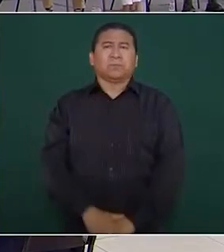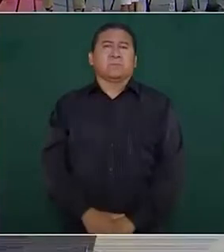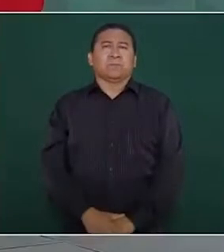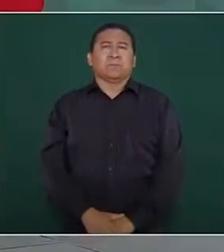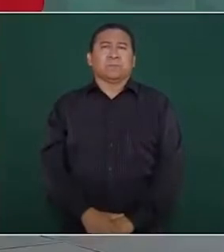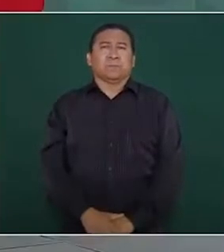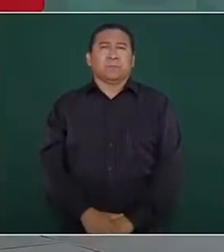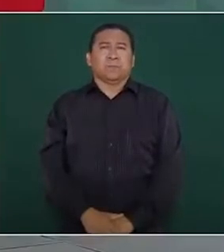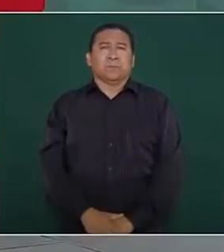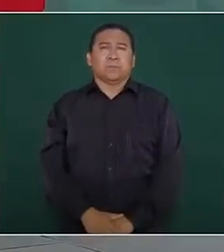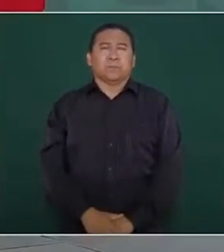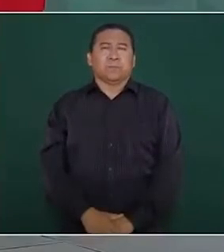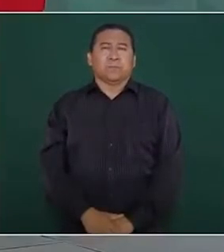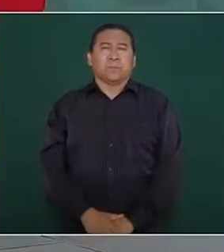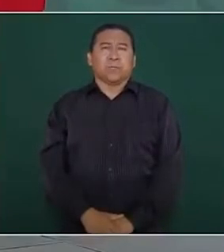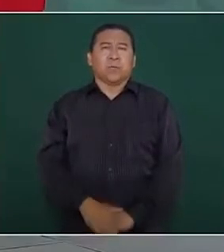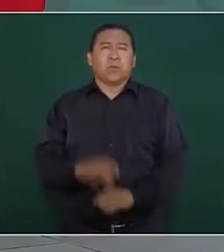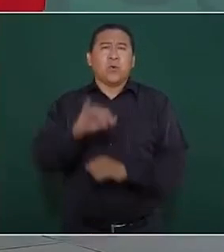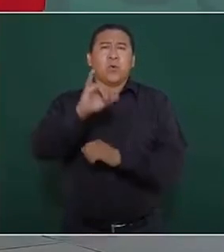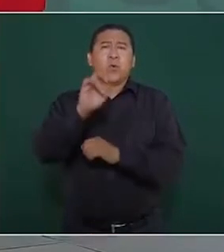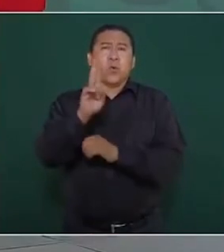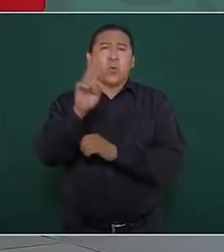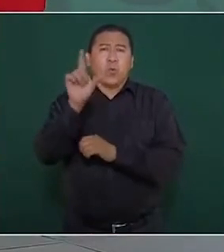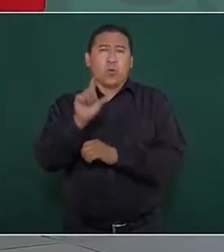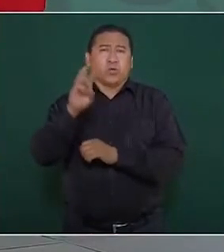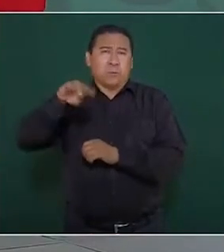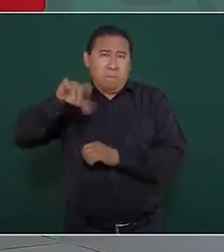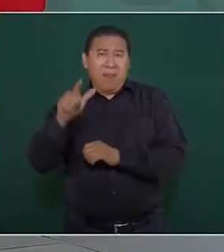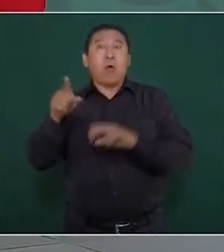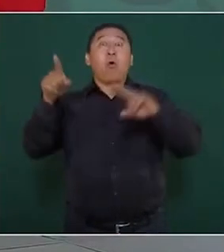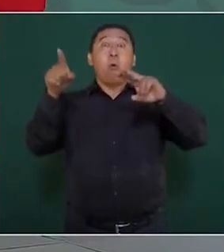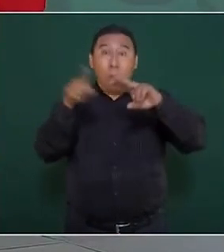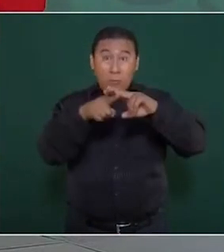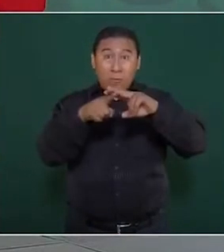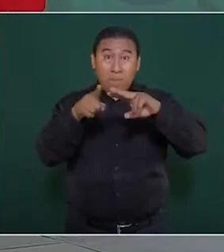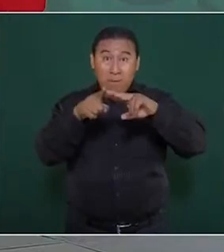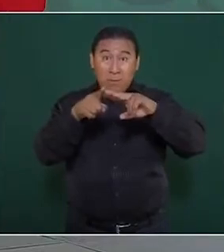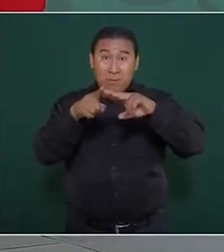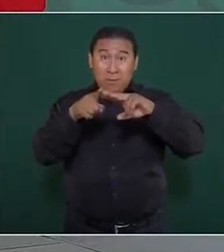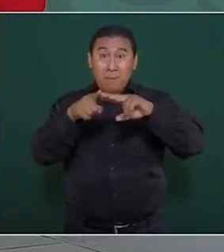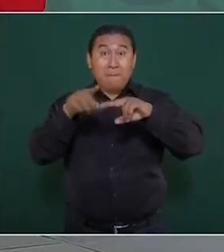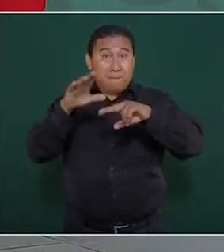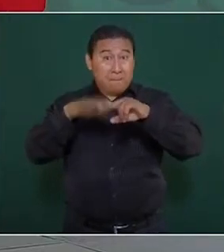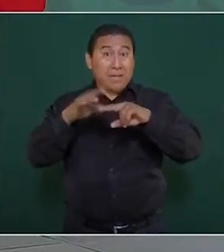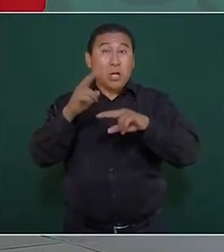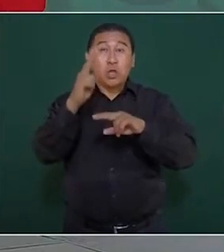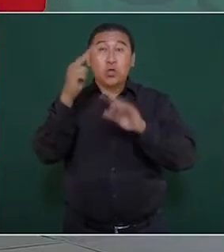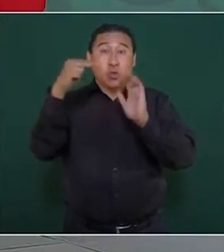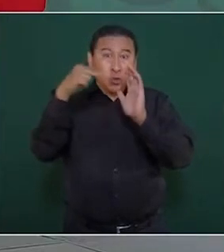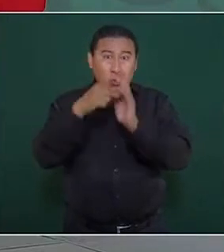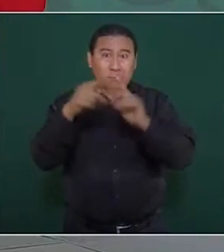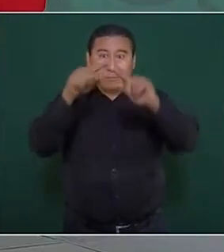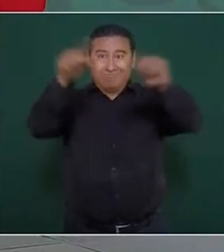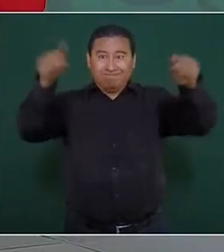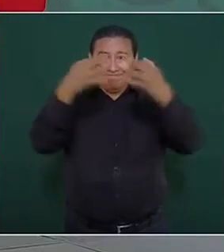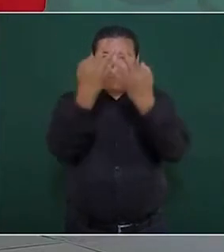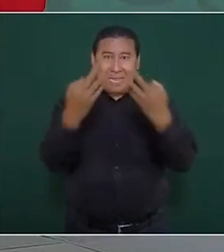Usumal, otro parque de más de dos mil hectáreas.